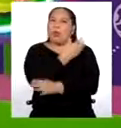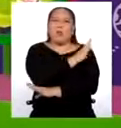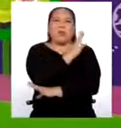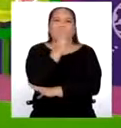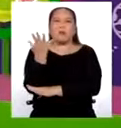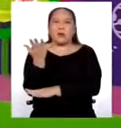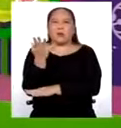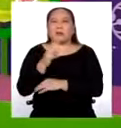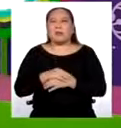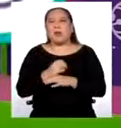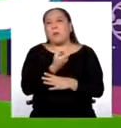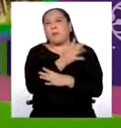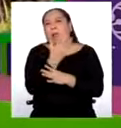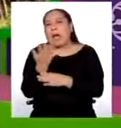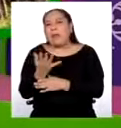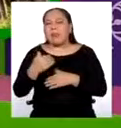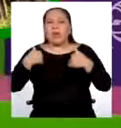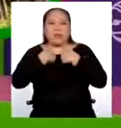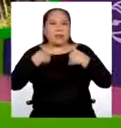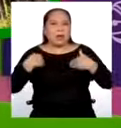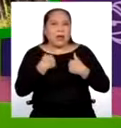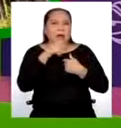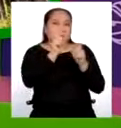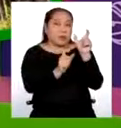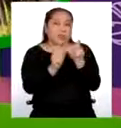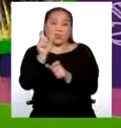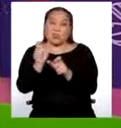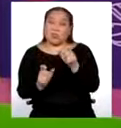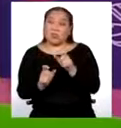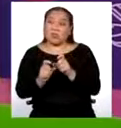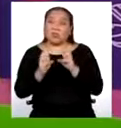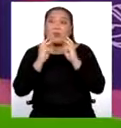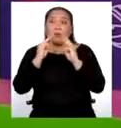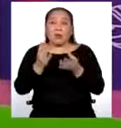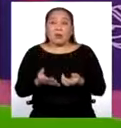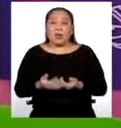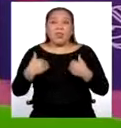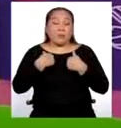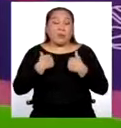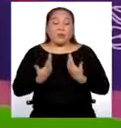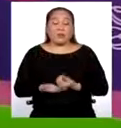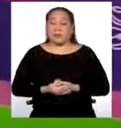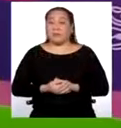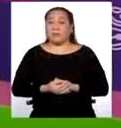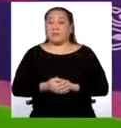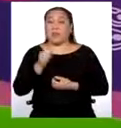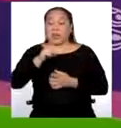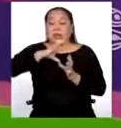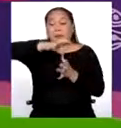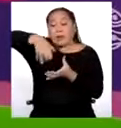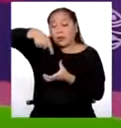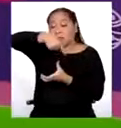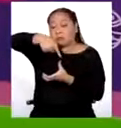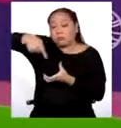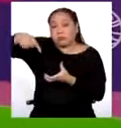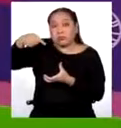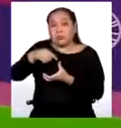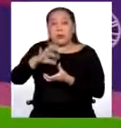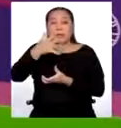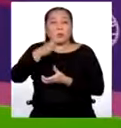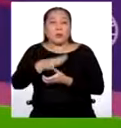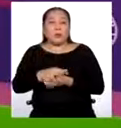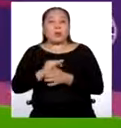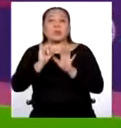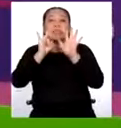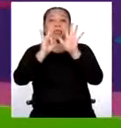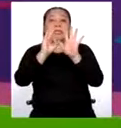ella. Las plantas, los animales, las personas y más. Como sabemos, el planeta Tierra está conformado por aproximadamente un